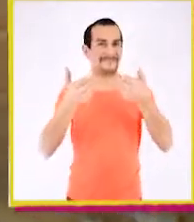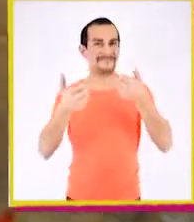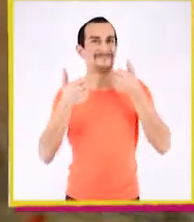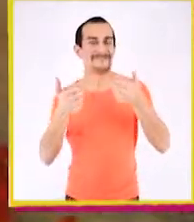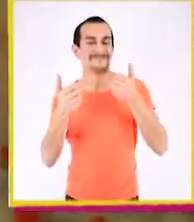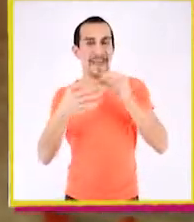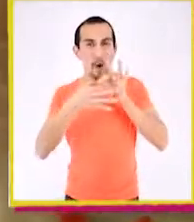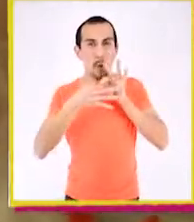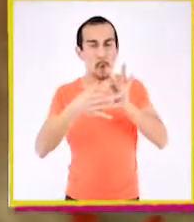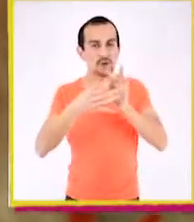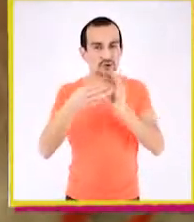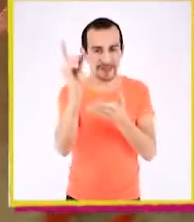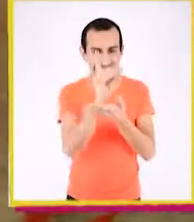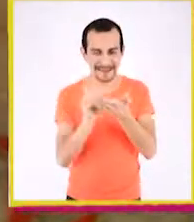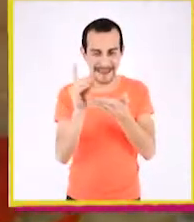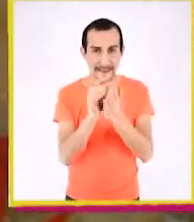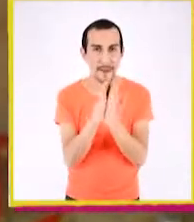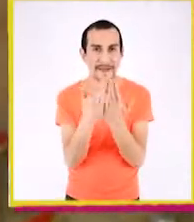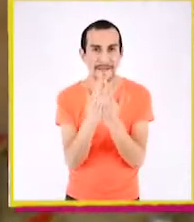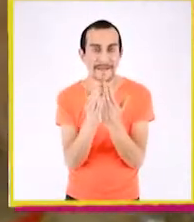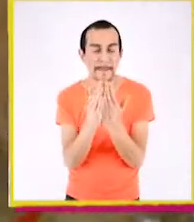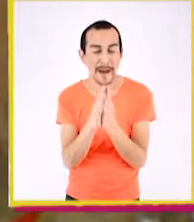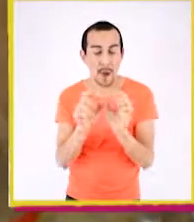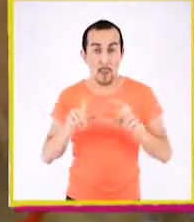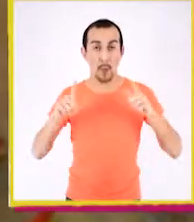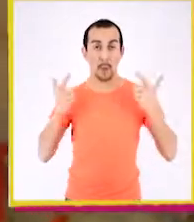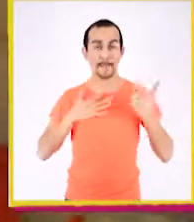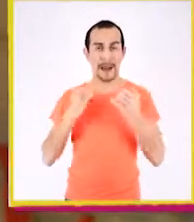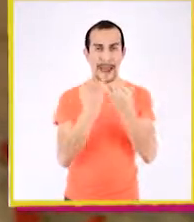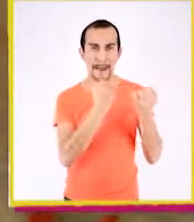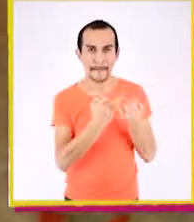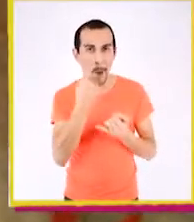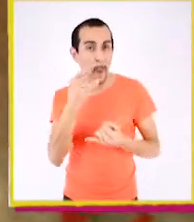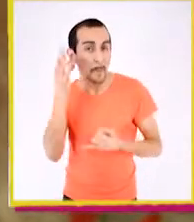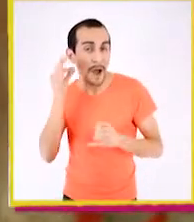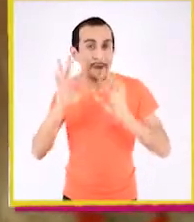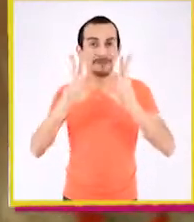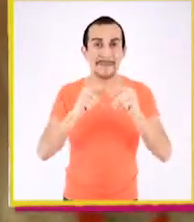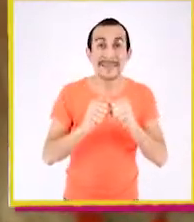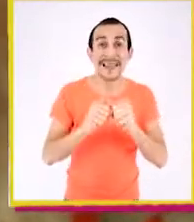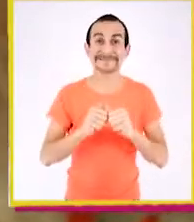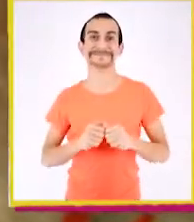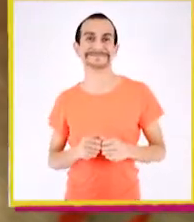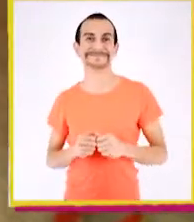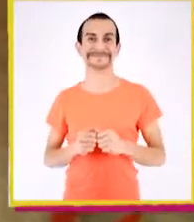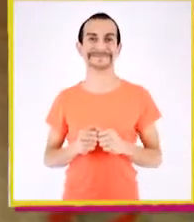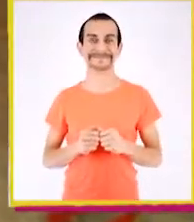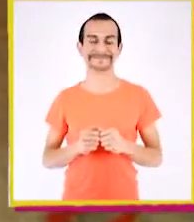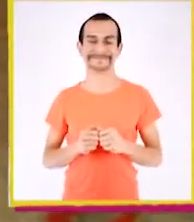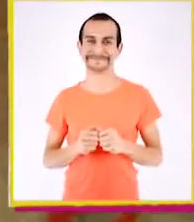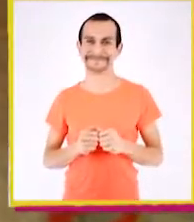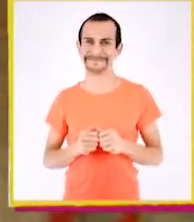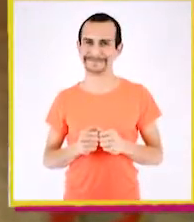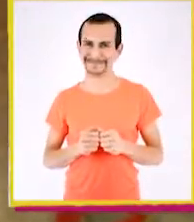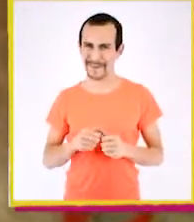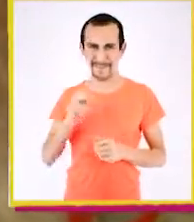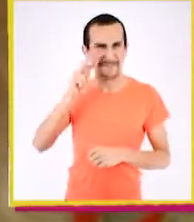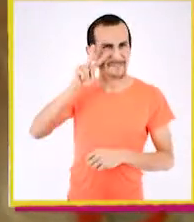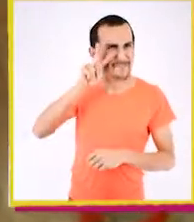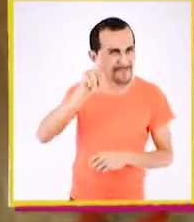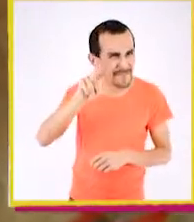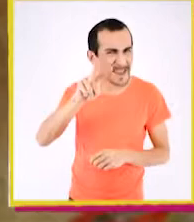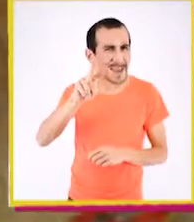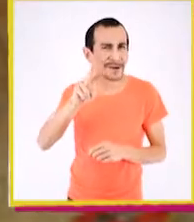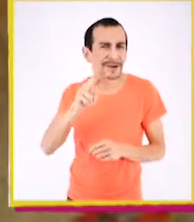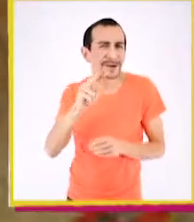¡Genial! Juntos diseñaremos estas libretitas para sorprender a nuestros amigos, amigas o familiares. ¿Se